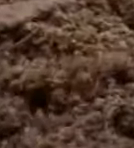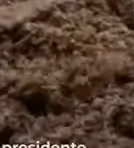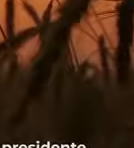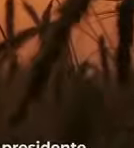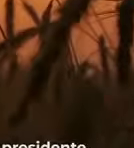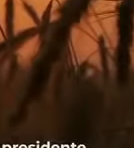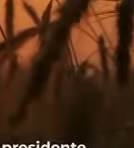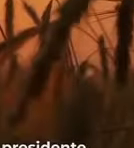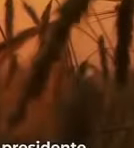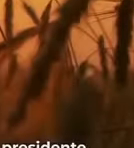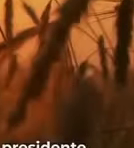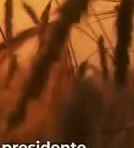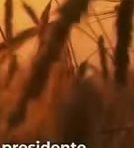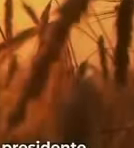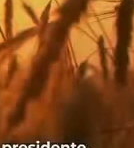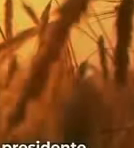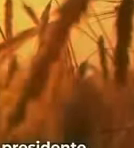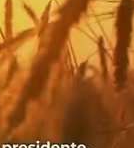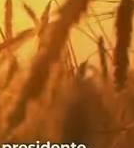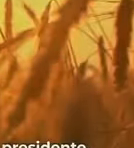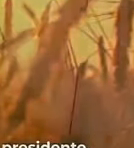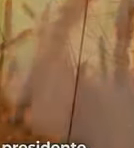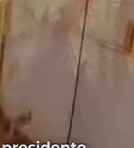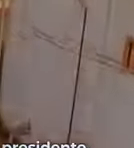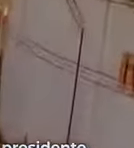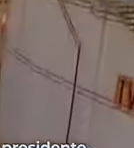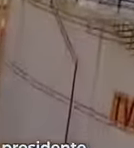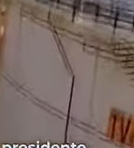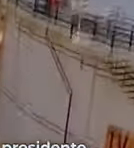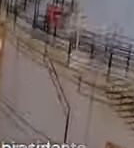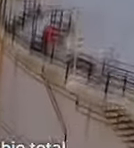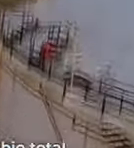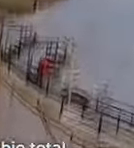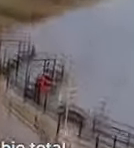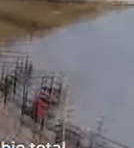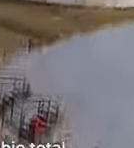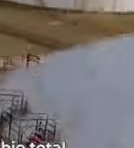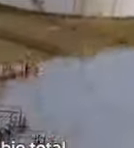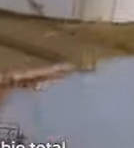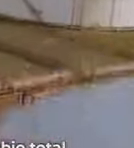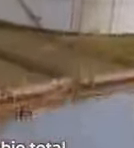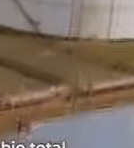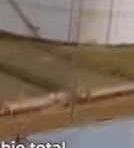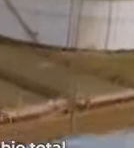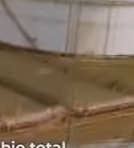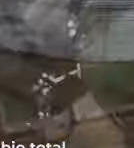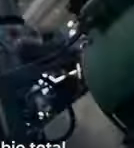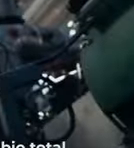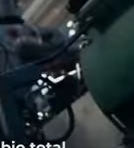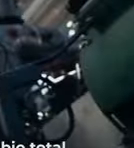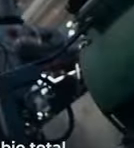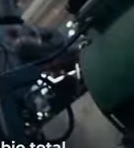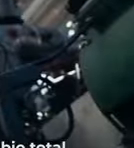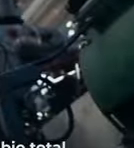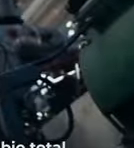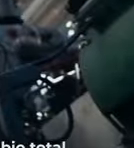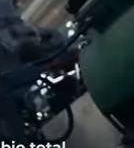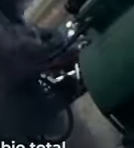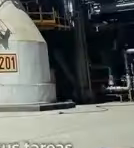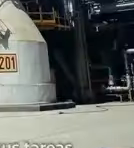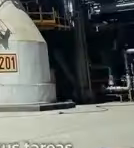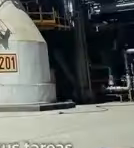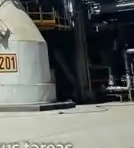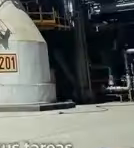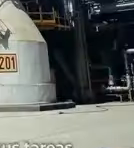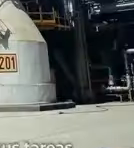La nueva visión de gobierno impulsada por nuestro presidente Andrés Manuel López Obrador significó un cambio